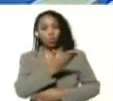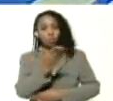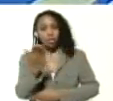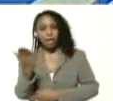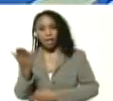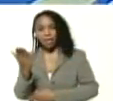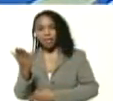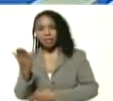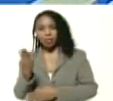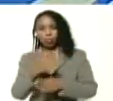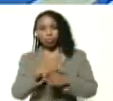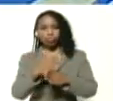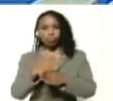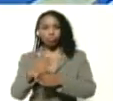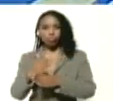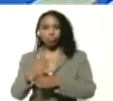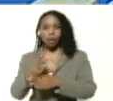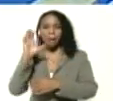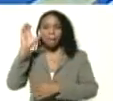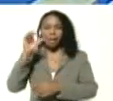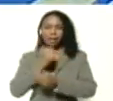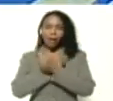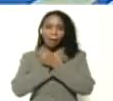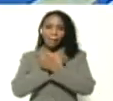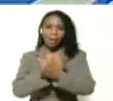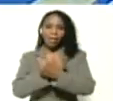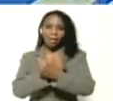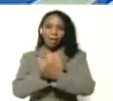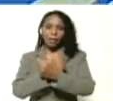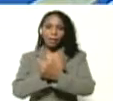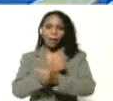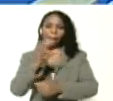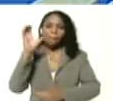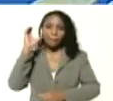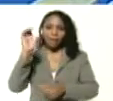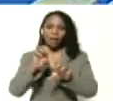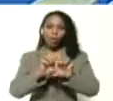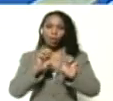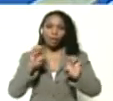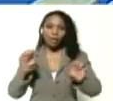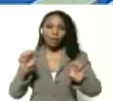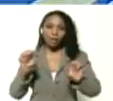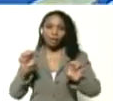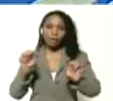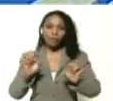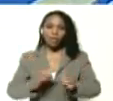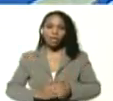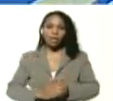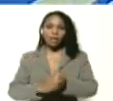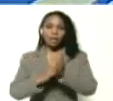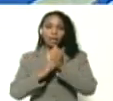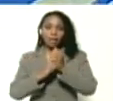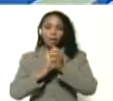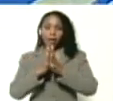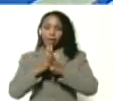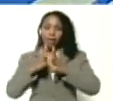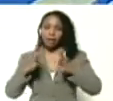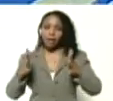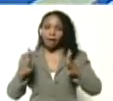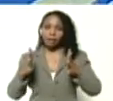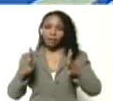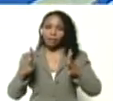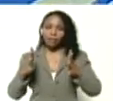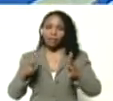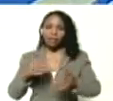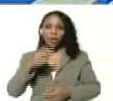patria amada patria educativa herederos del gran Samuel Robinson